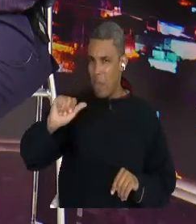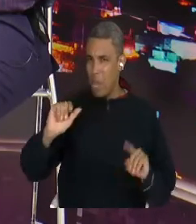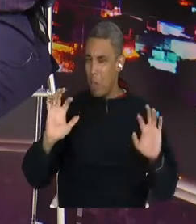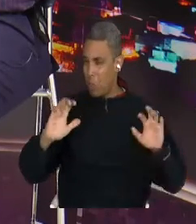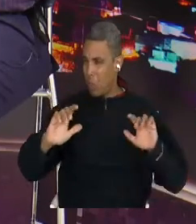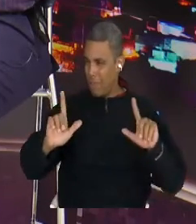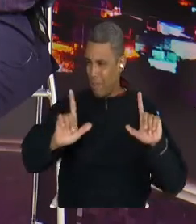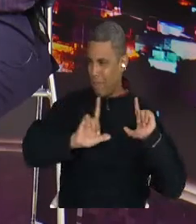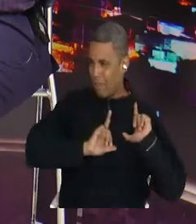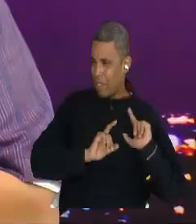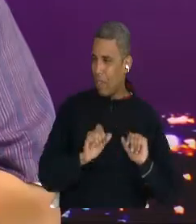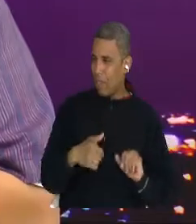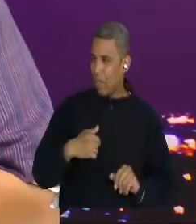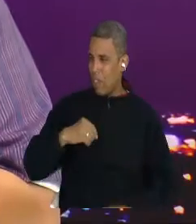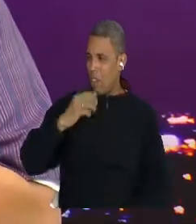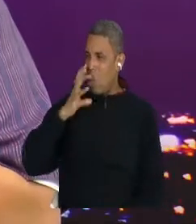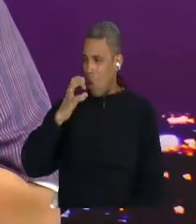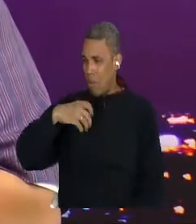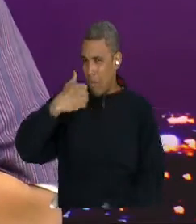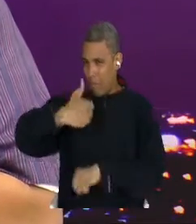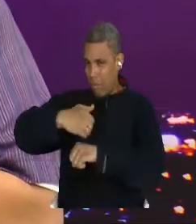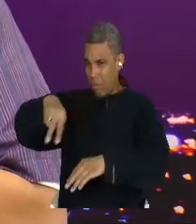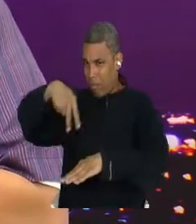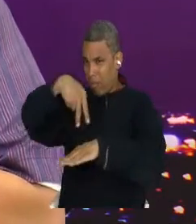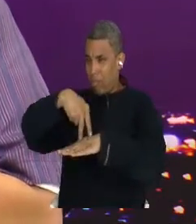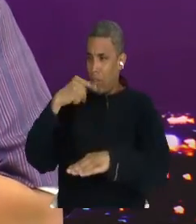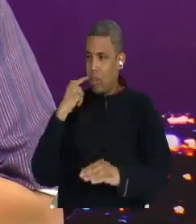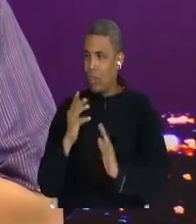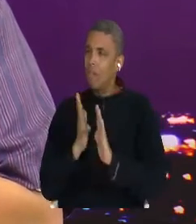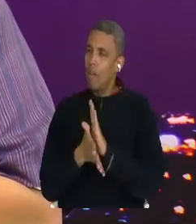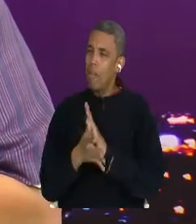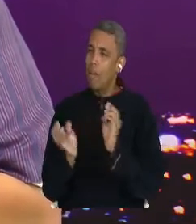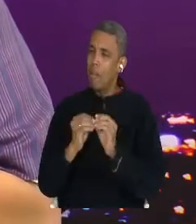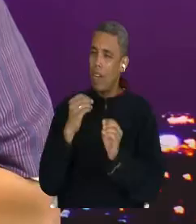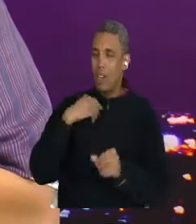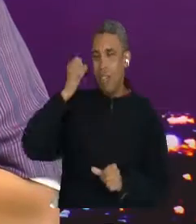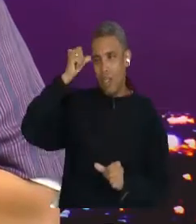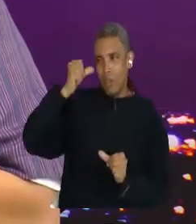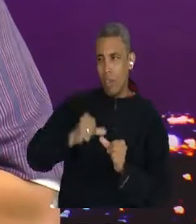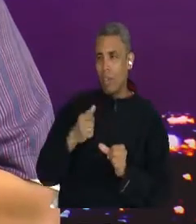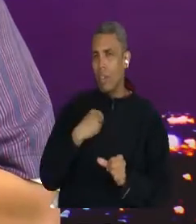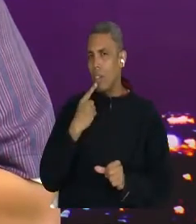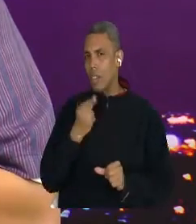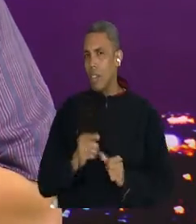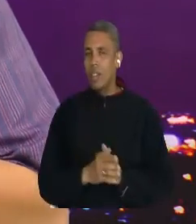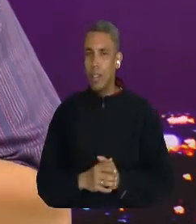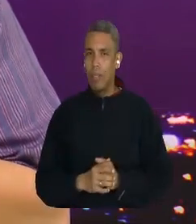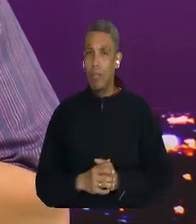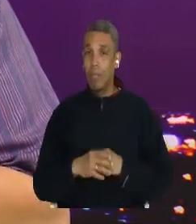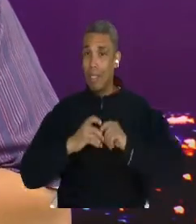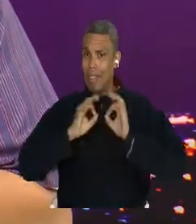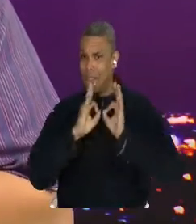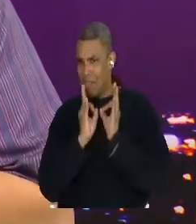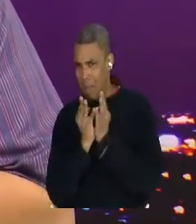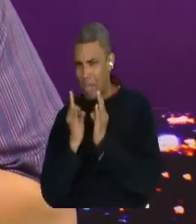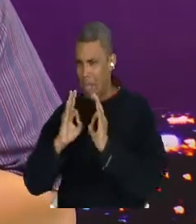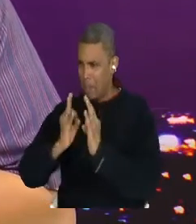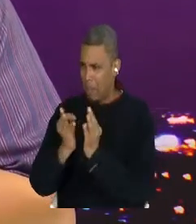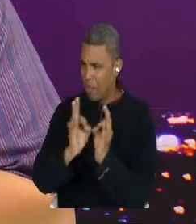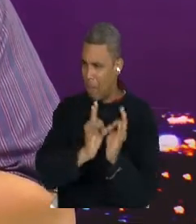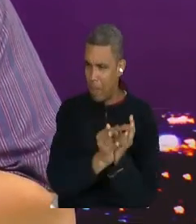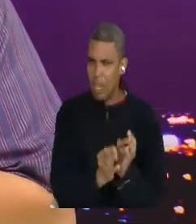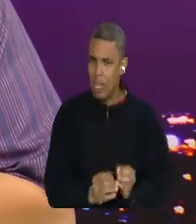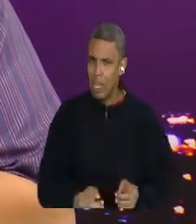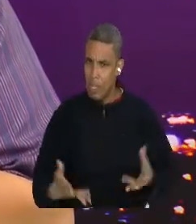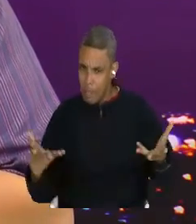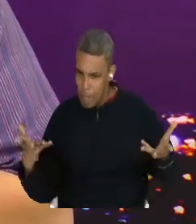primera infancia, al cuidado del Estado, por supuesto de la familia también, porque hacía un análisis científico en el sentido de